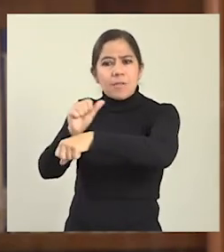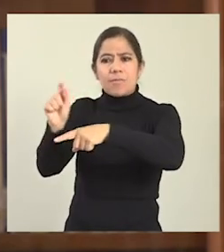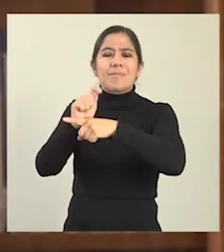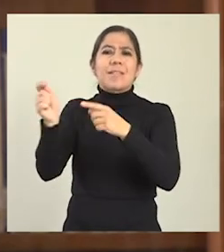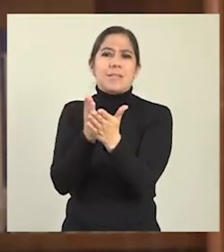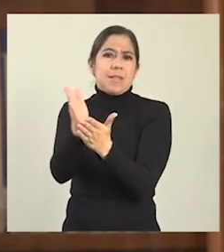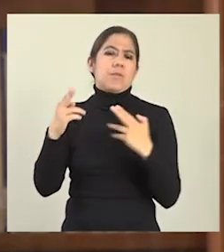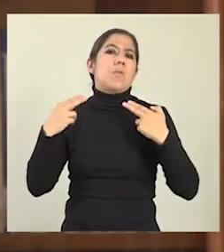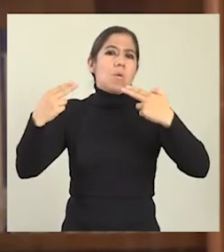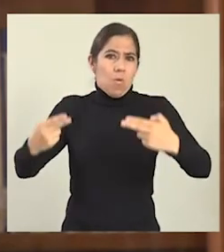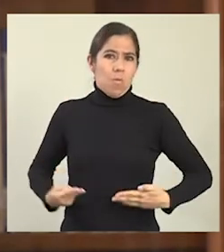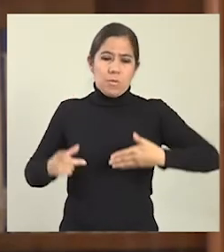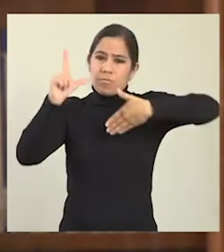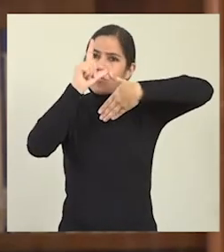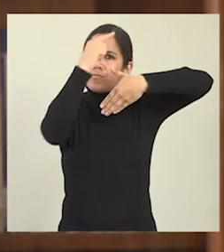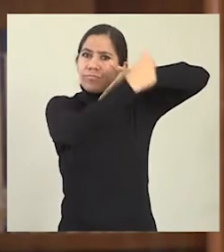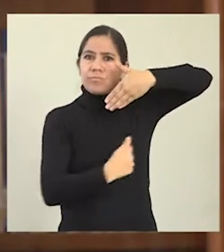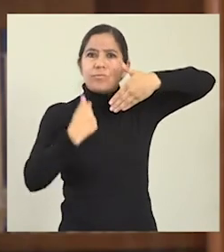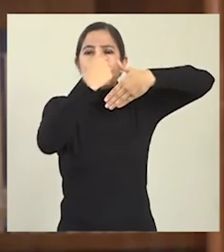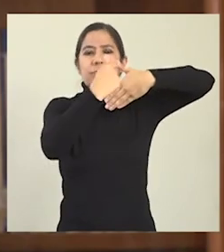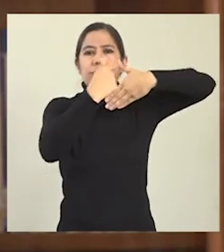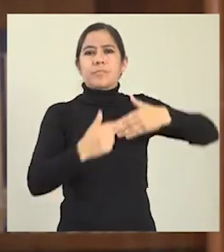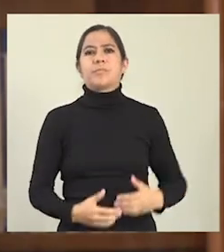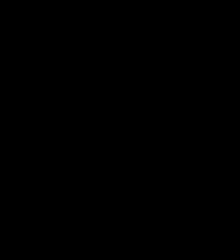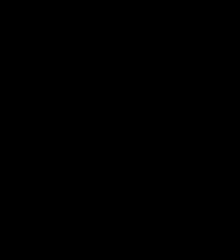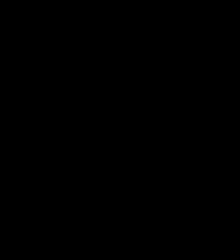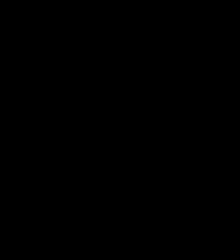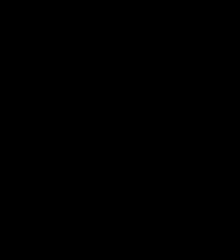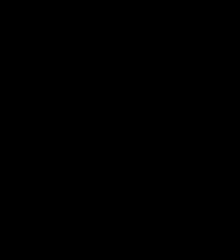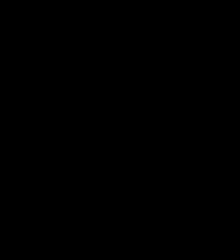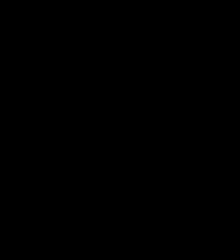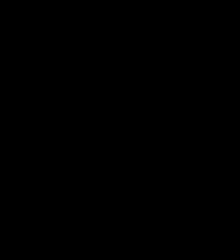y asistencia técnica en materia de derechos humanos en las Américas.